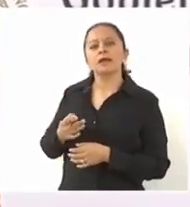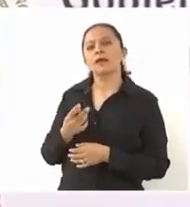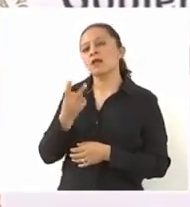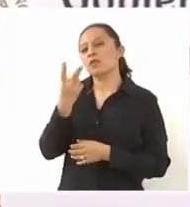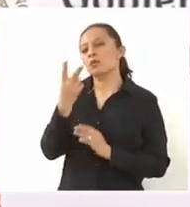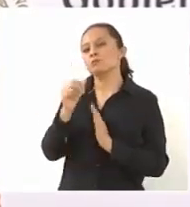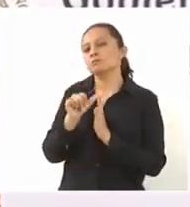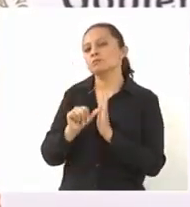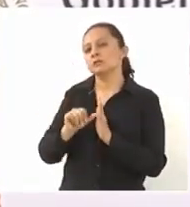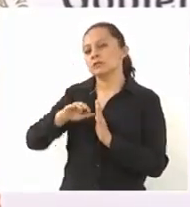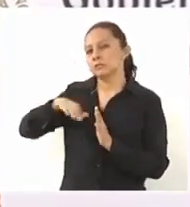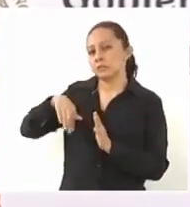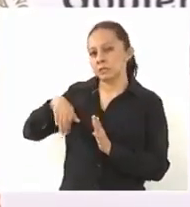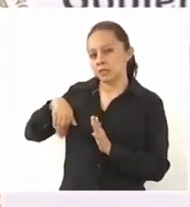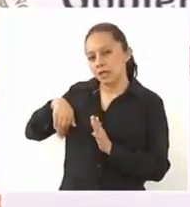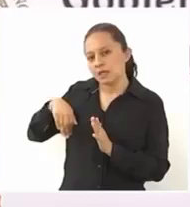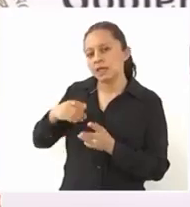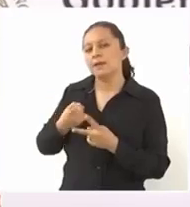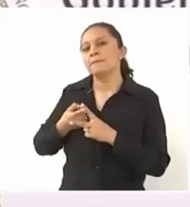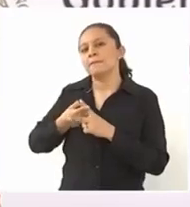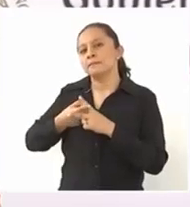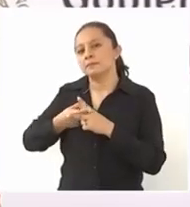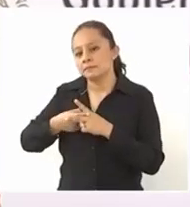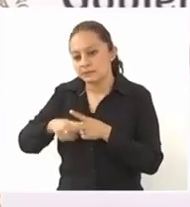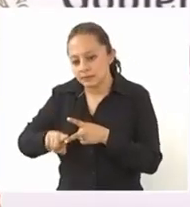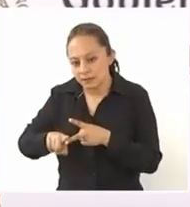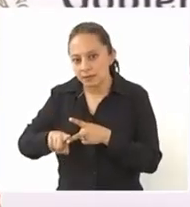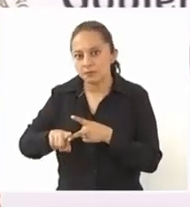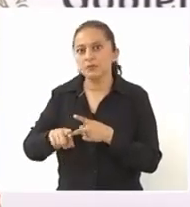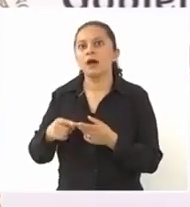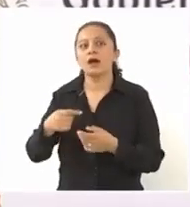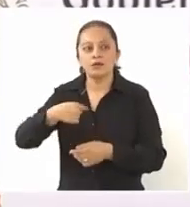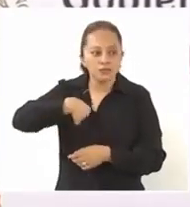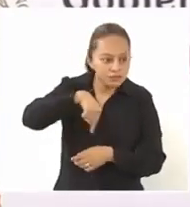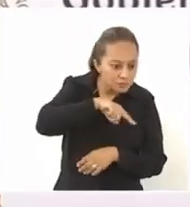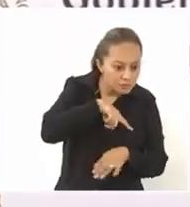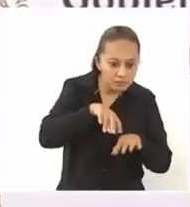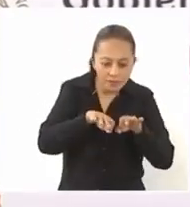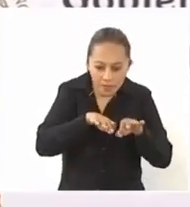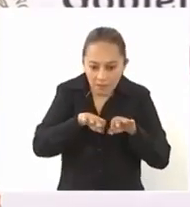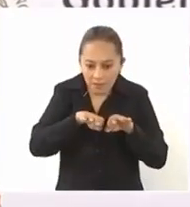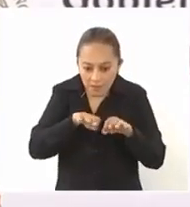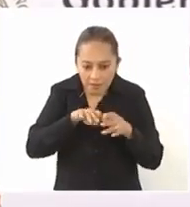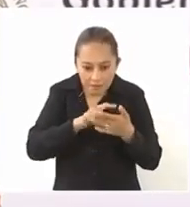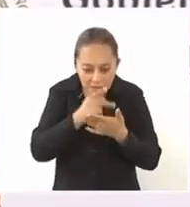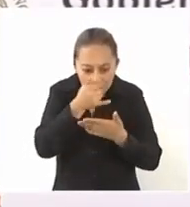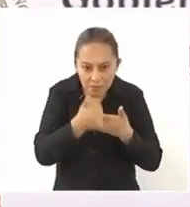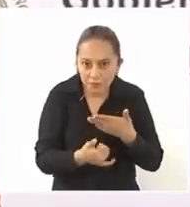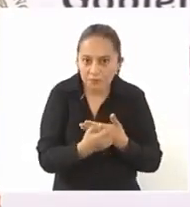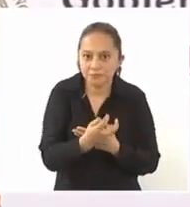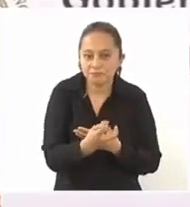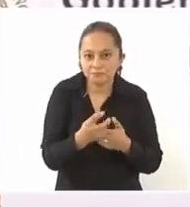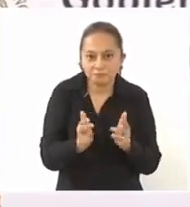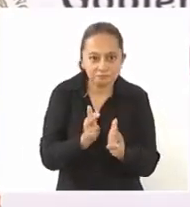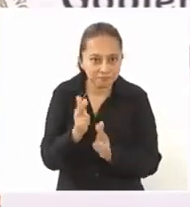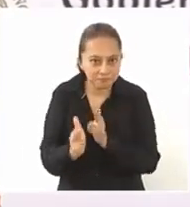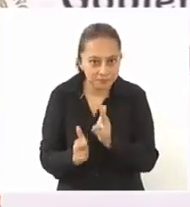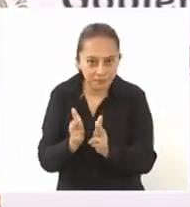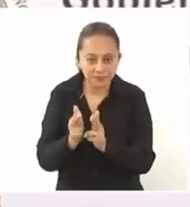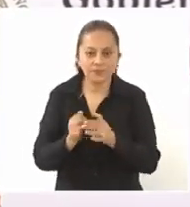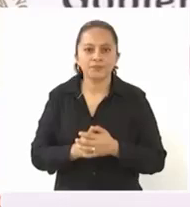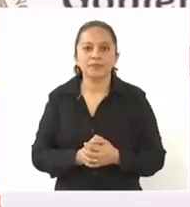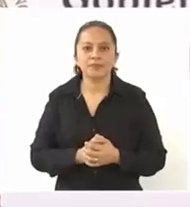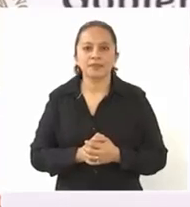meses empezáramos a trabajar en este proyecto. Entonces, gracias a eso ya tenemos por